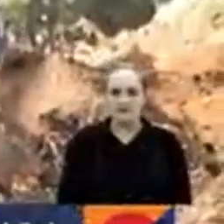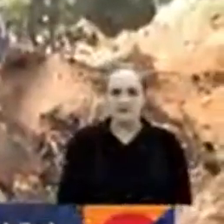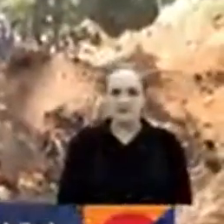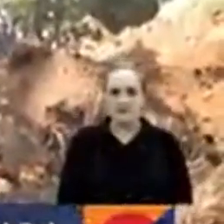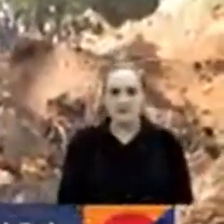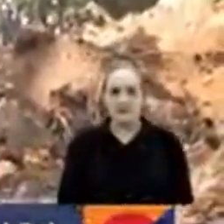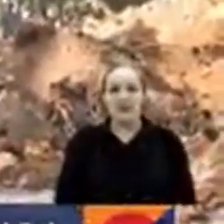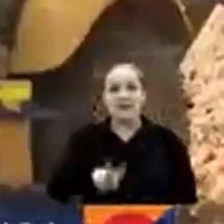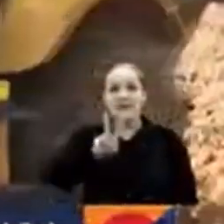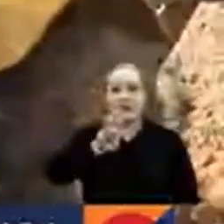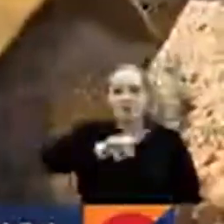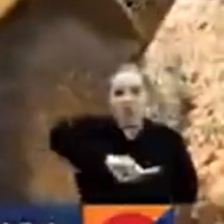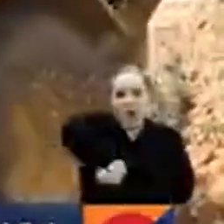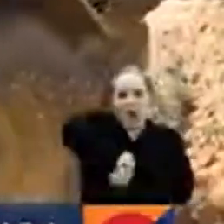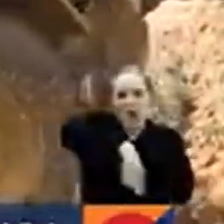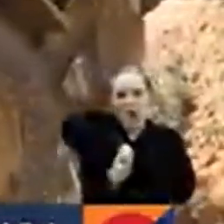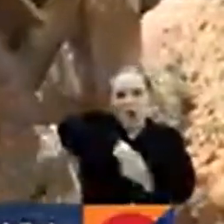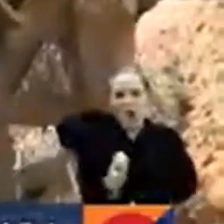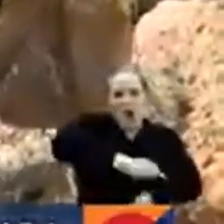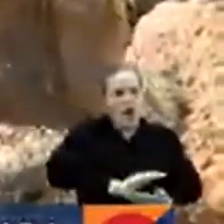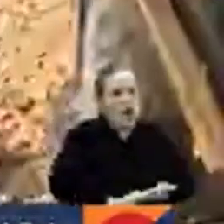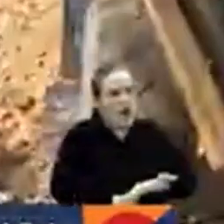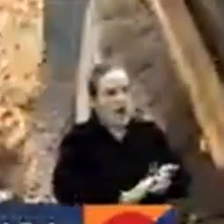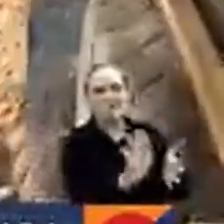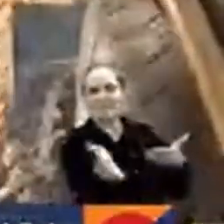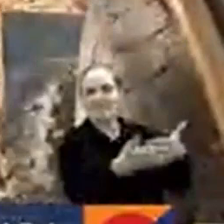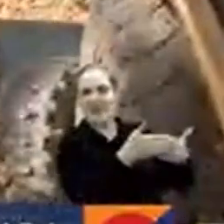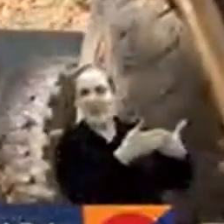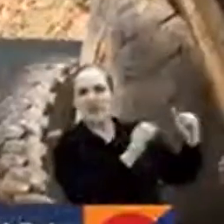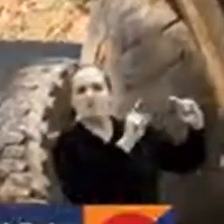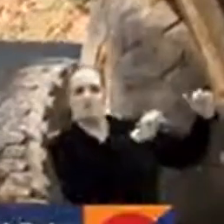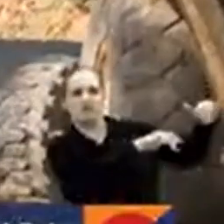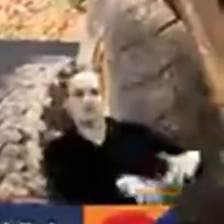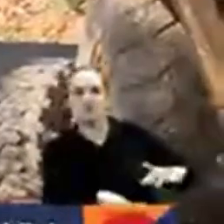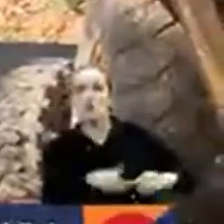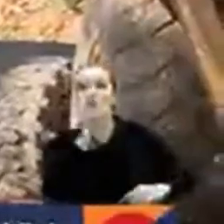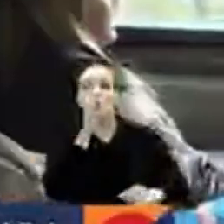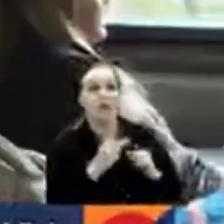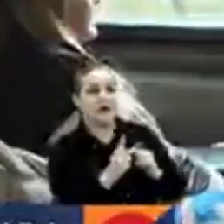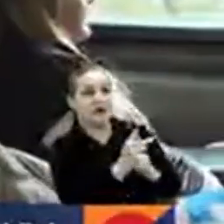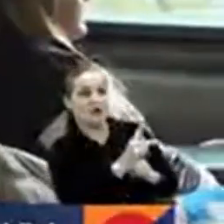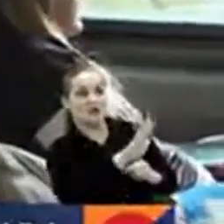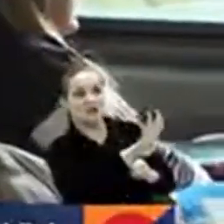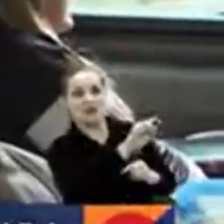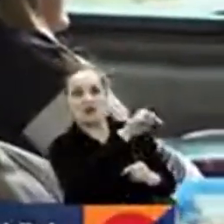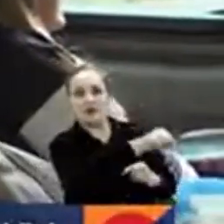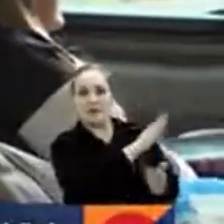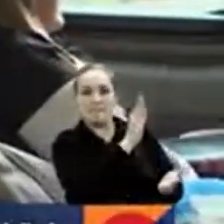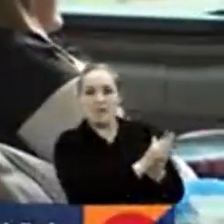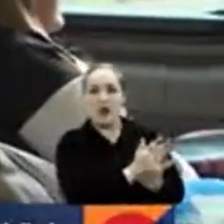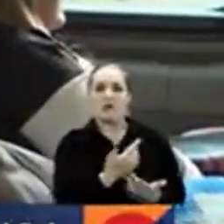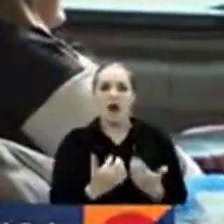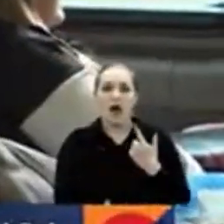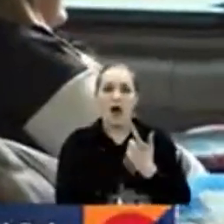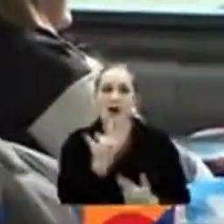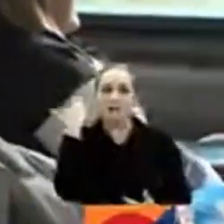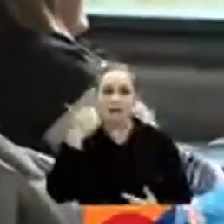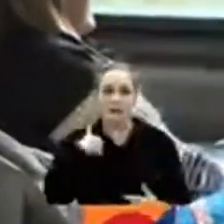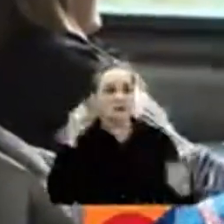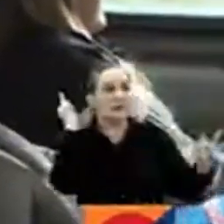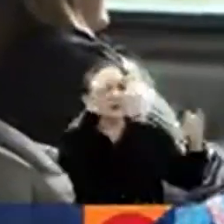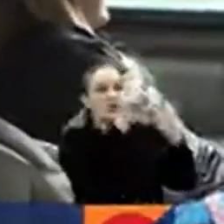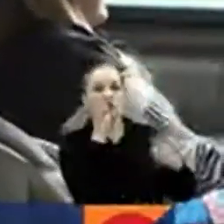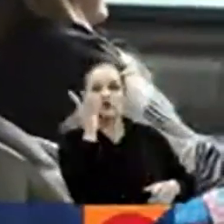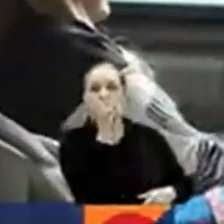Más de siete horas duró el cierre de la vía Bogotá-Choachí por un derrumbe en el kilómetro 5. Me afecta bastante porque yo ya debería estar en Choachí